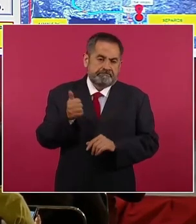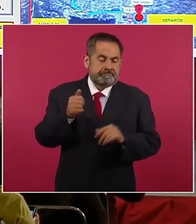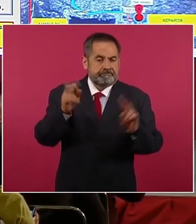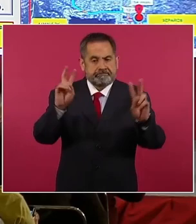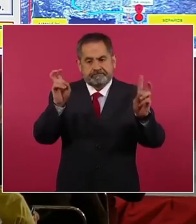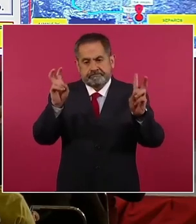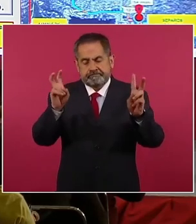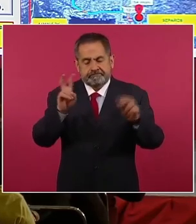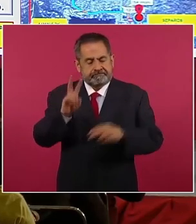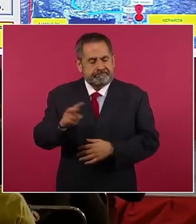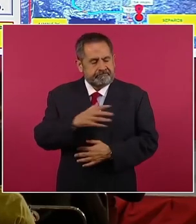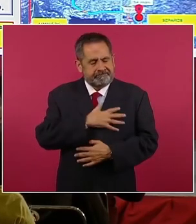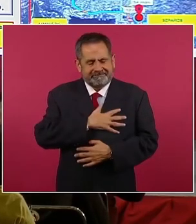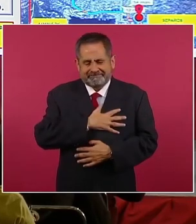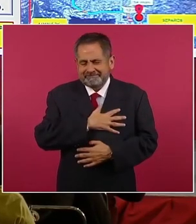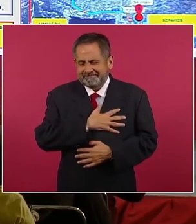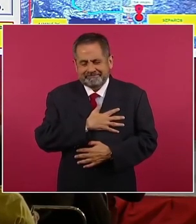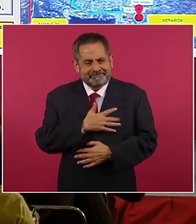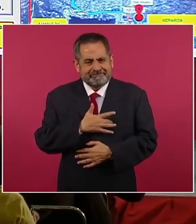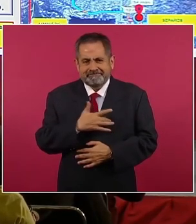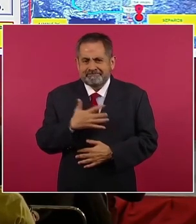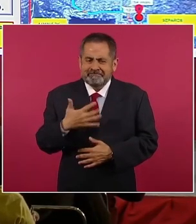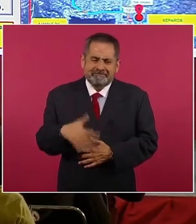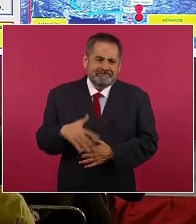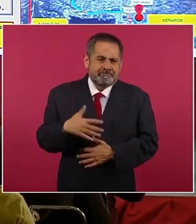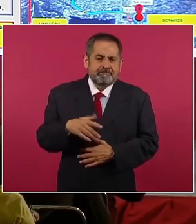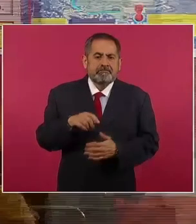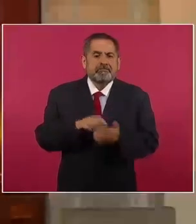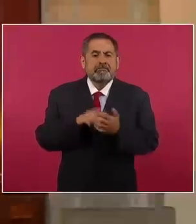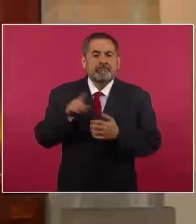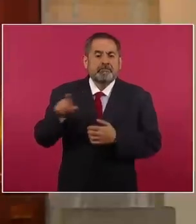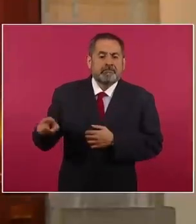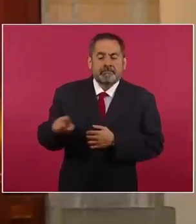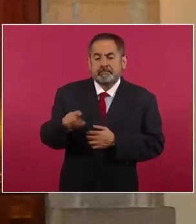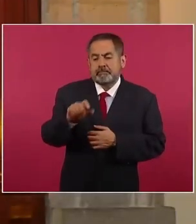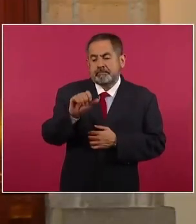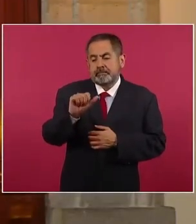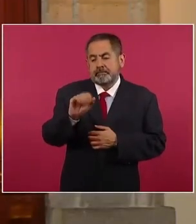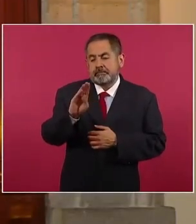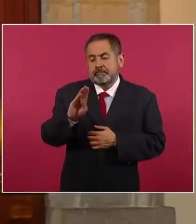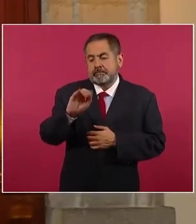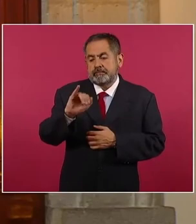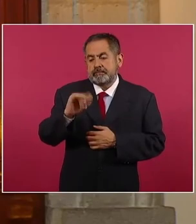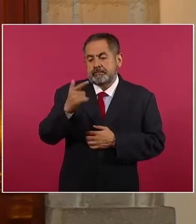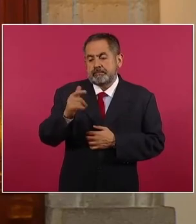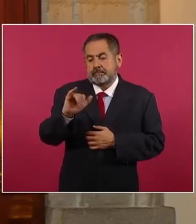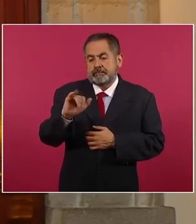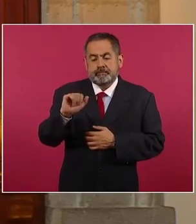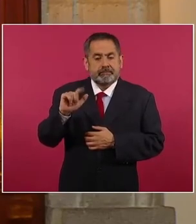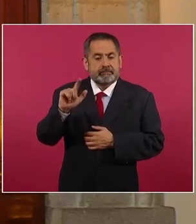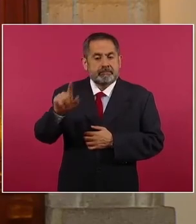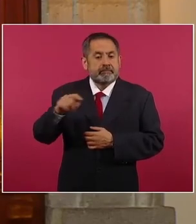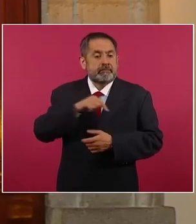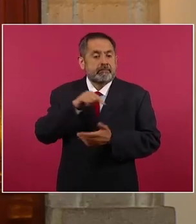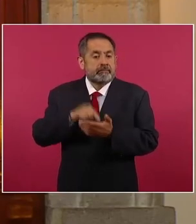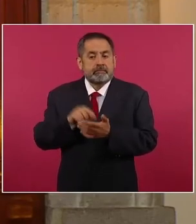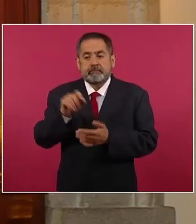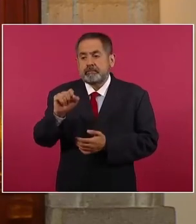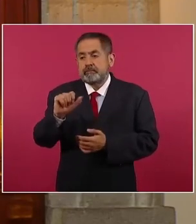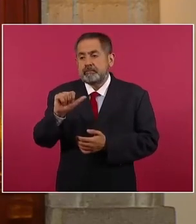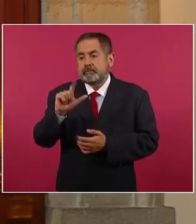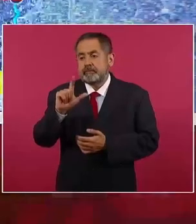doloroso, que es el caso de Flor Abigail Jai Urrutia de Salina Cruz,